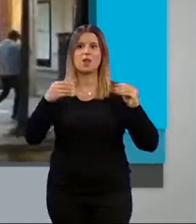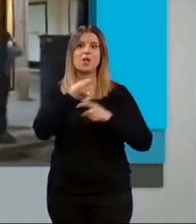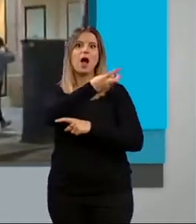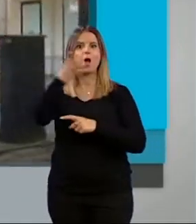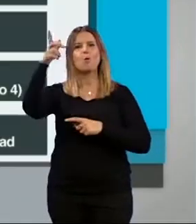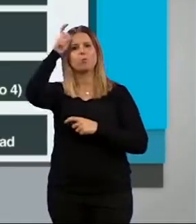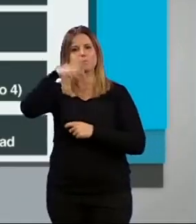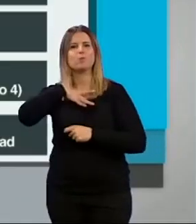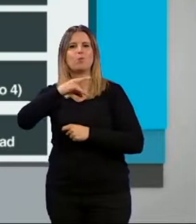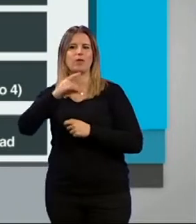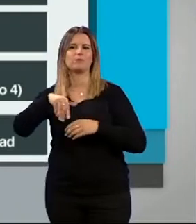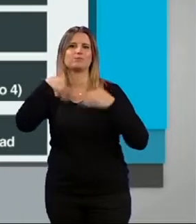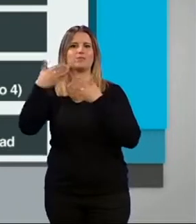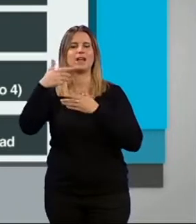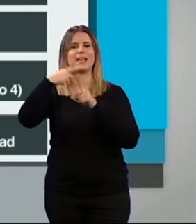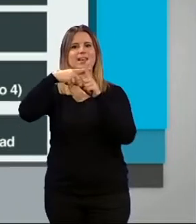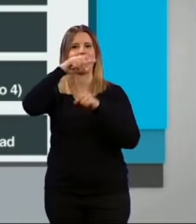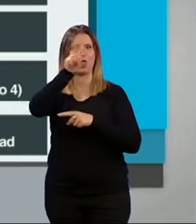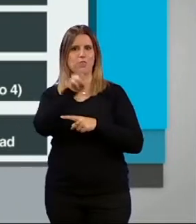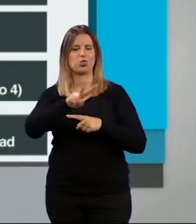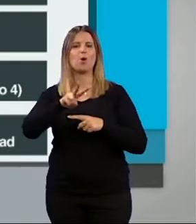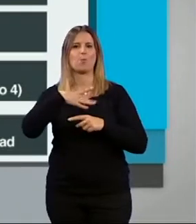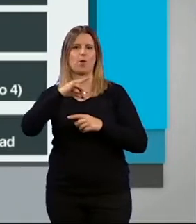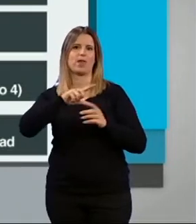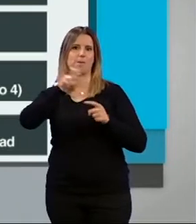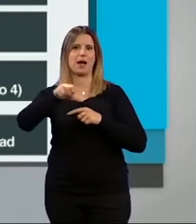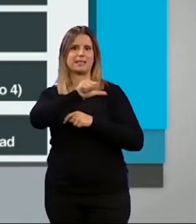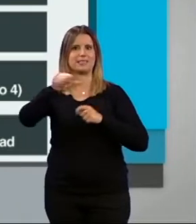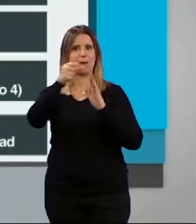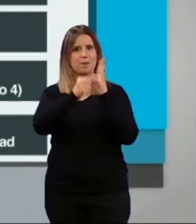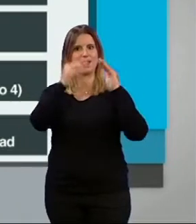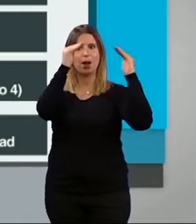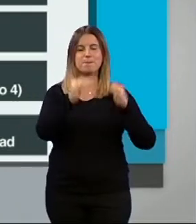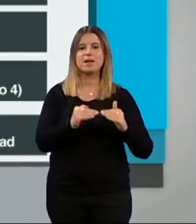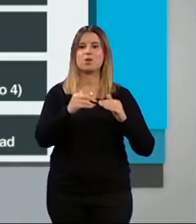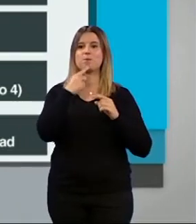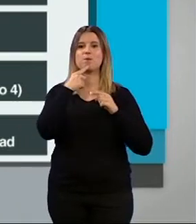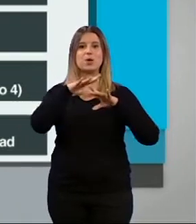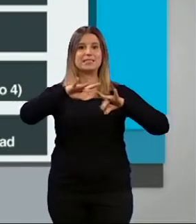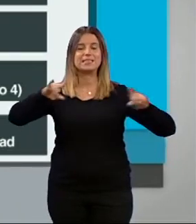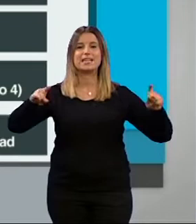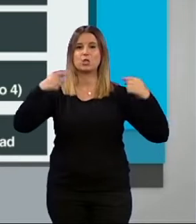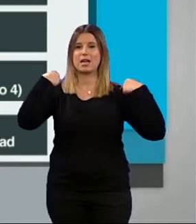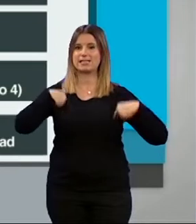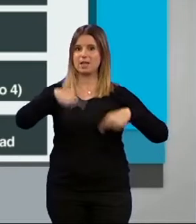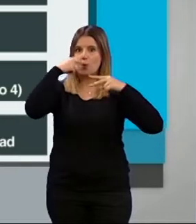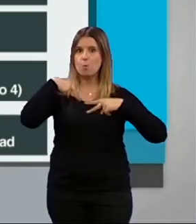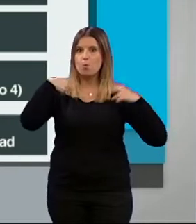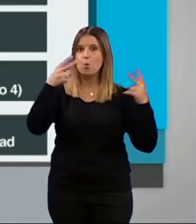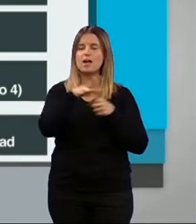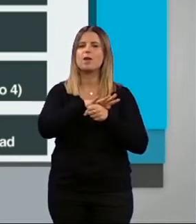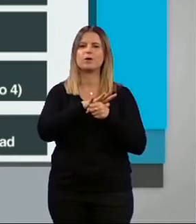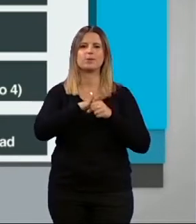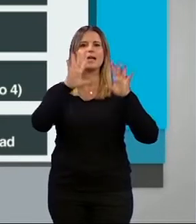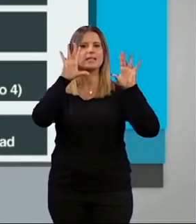municipios que se encuentran en nivel 2 de alerta. El Comité Territorial de Alerta de Salud Pública de Alto Impacto de la provincia sí ha